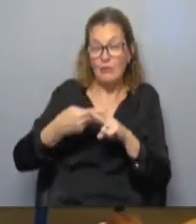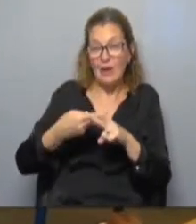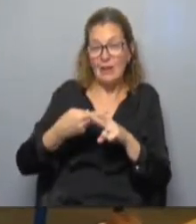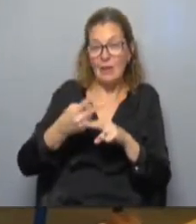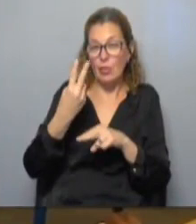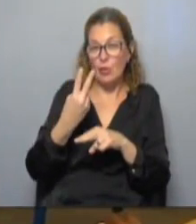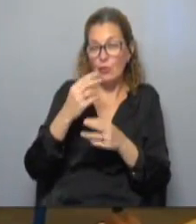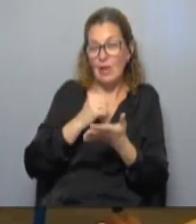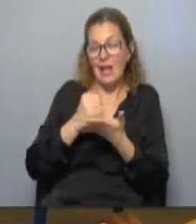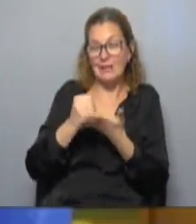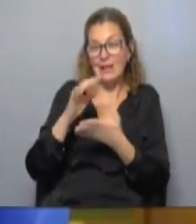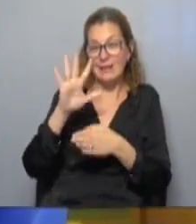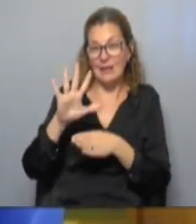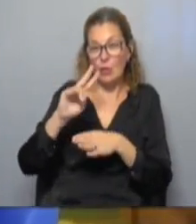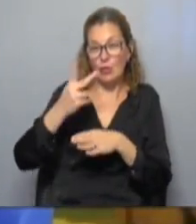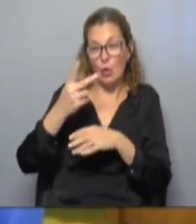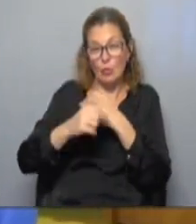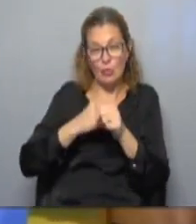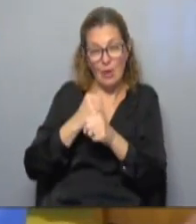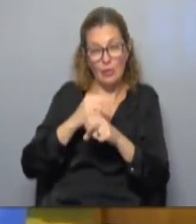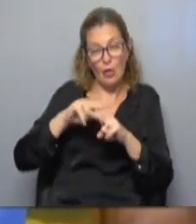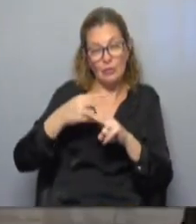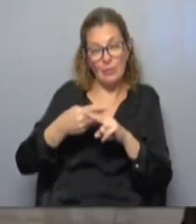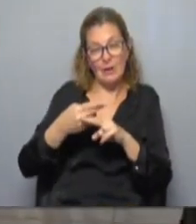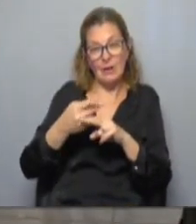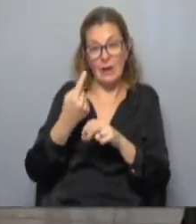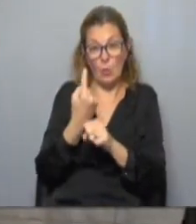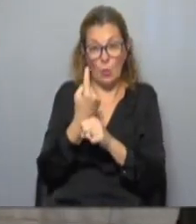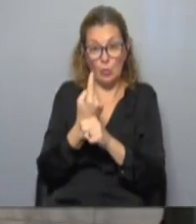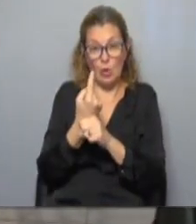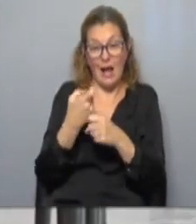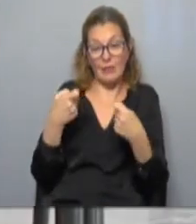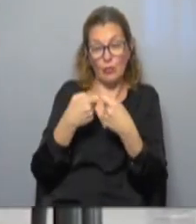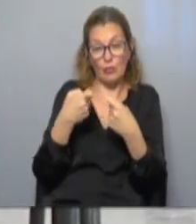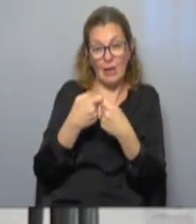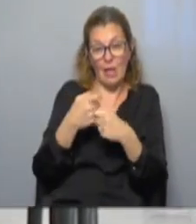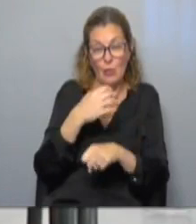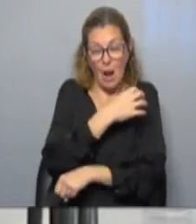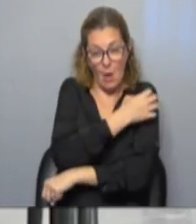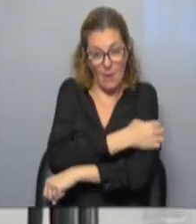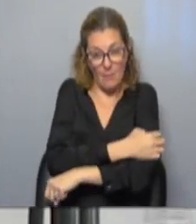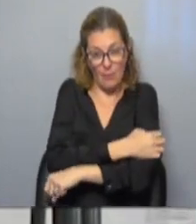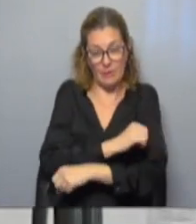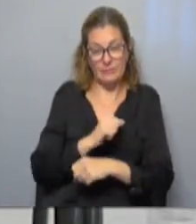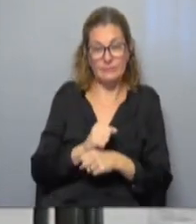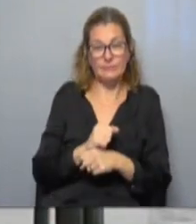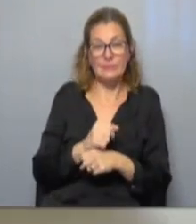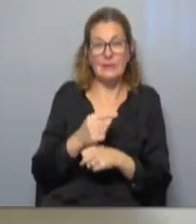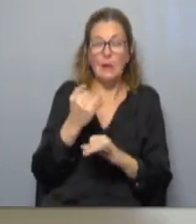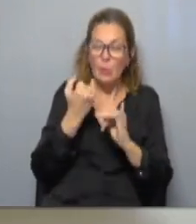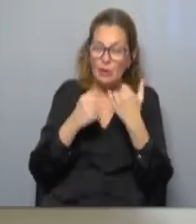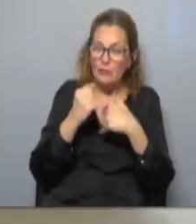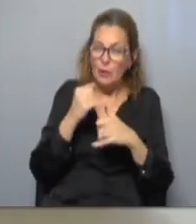quintiles 2 a 5, pero por segundo año consecutivo no lo hizo en el quintil 1, asociado a los sectores más vulnerables. Según el